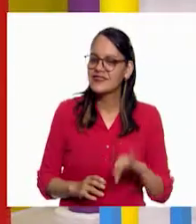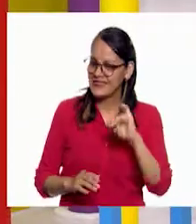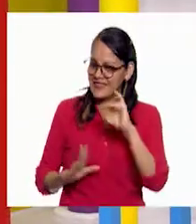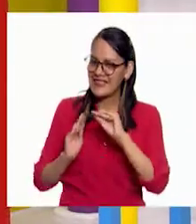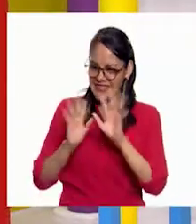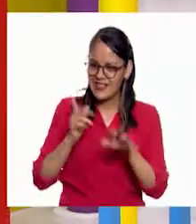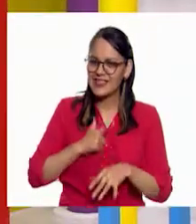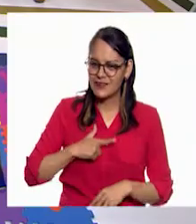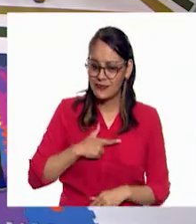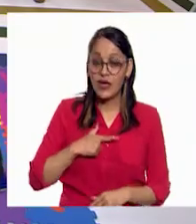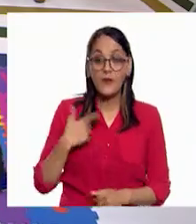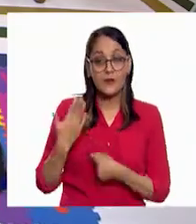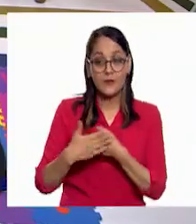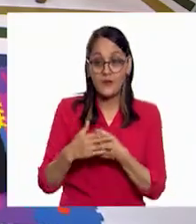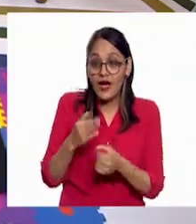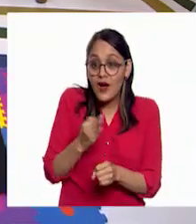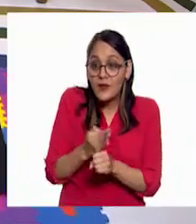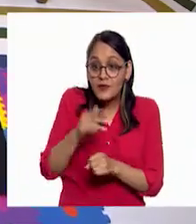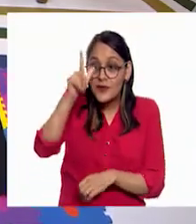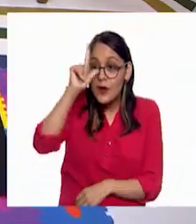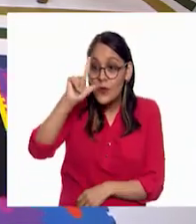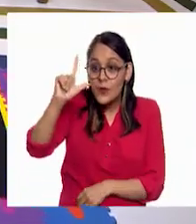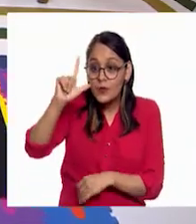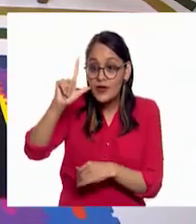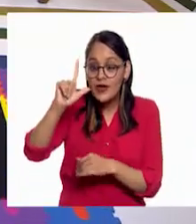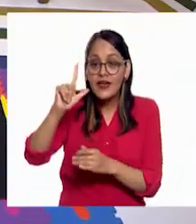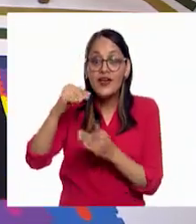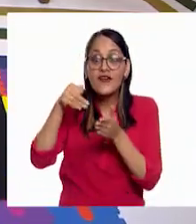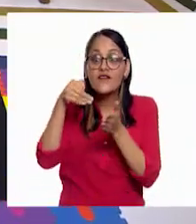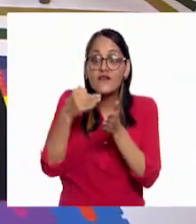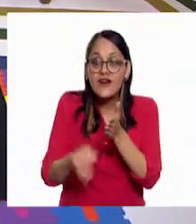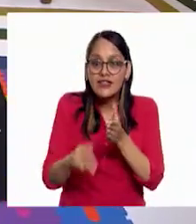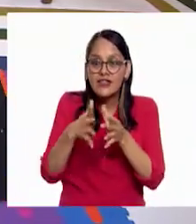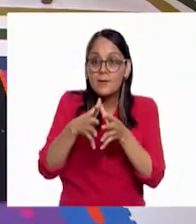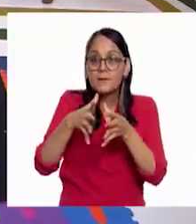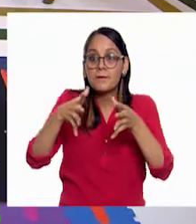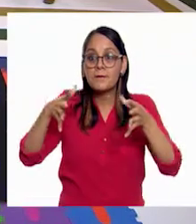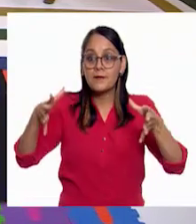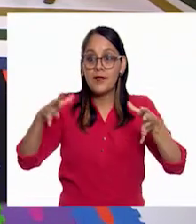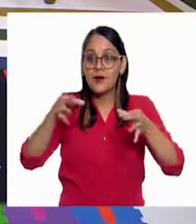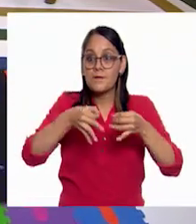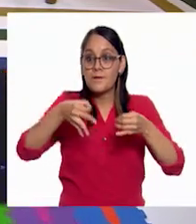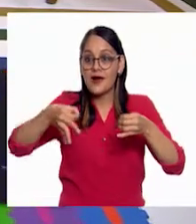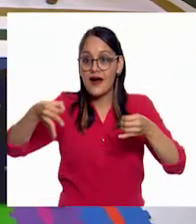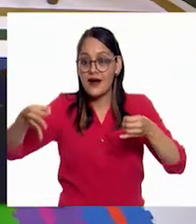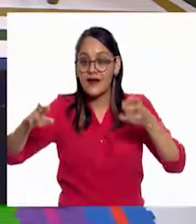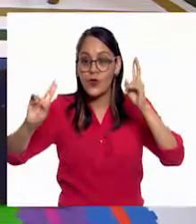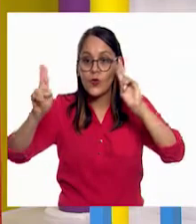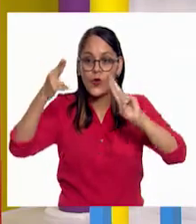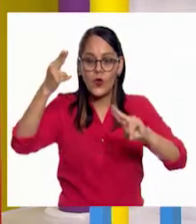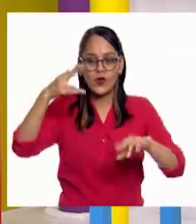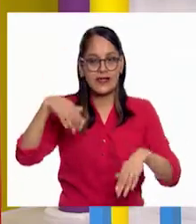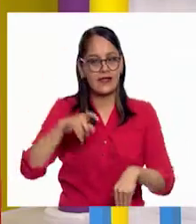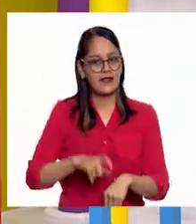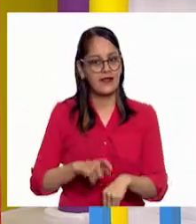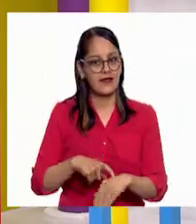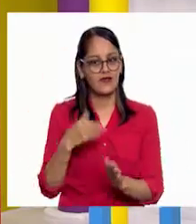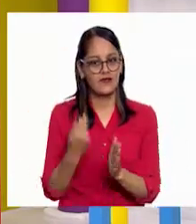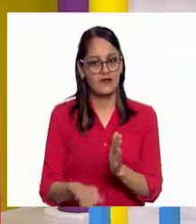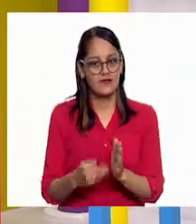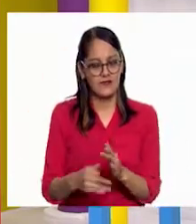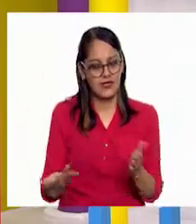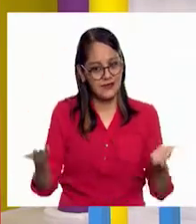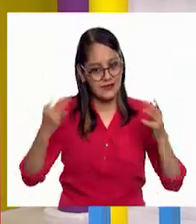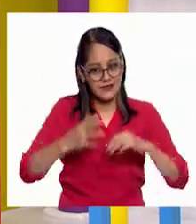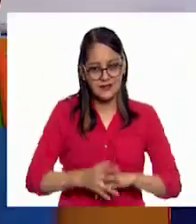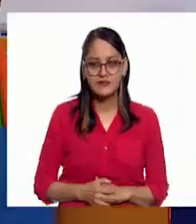imagínate, seguimos apenas en nuestra luna. Cuando lleguemos más amplio en el universo, no nos va a faltar hasta tiempo en nuestras clases, Eric.